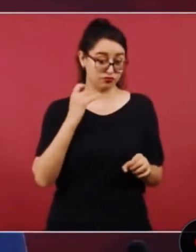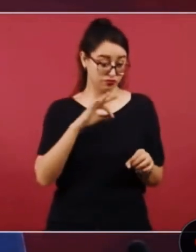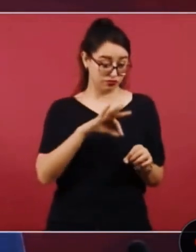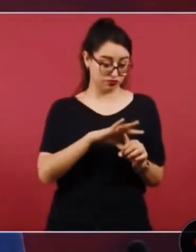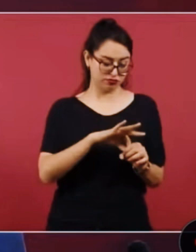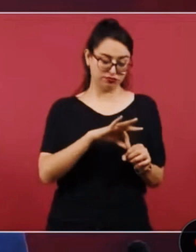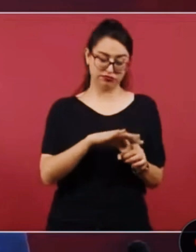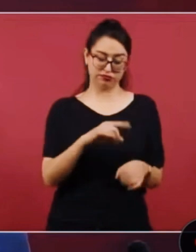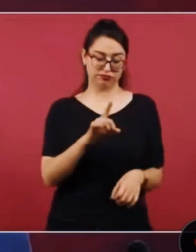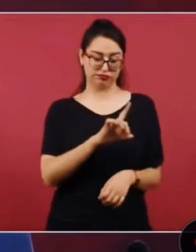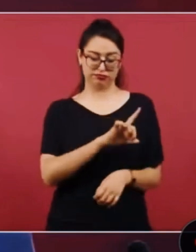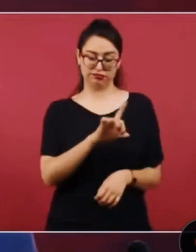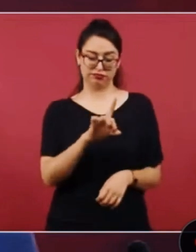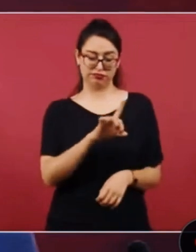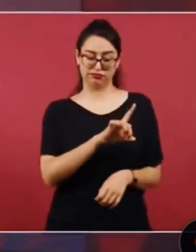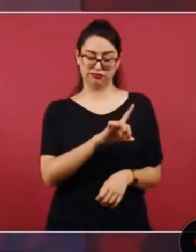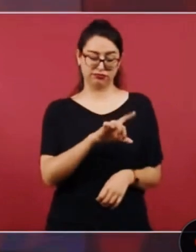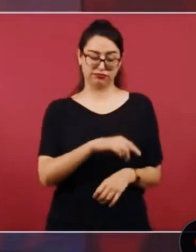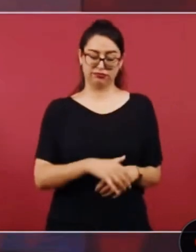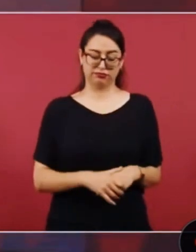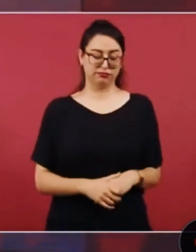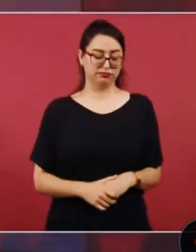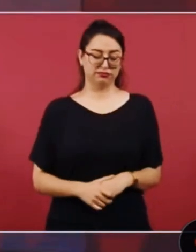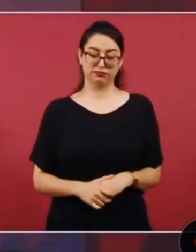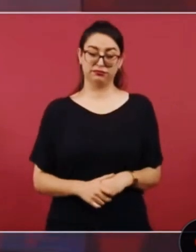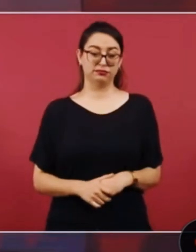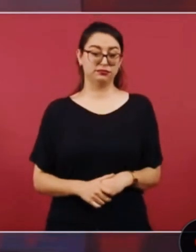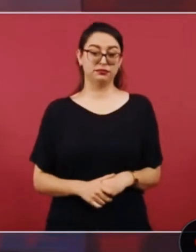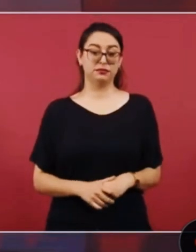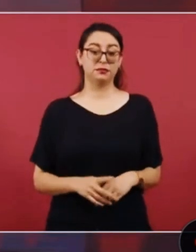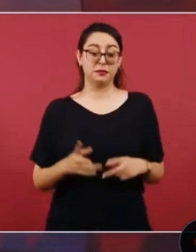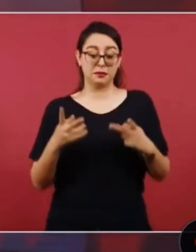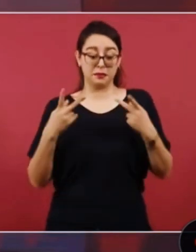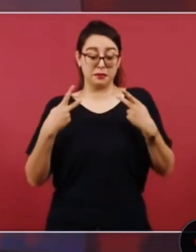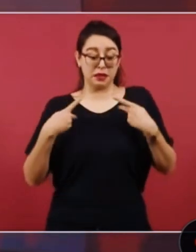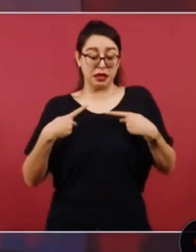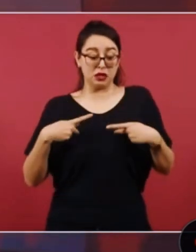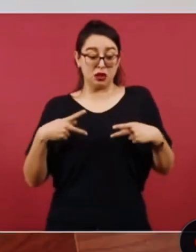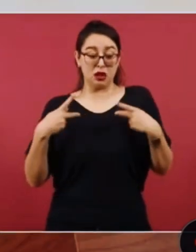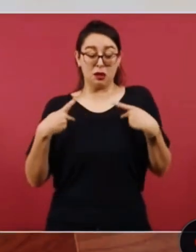que tiene que ver con la elección